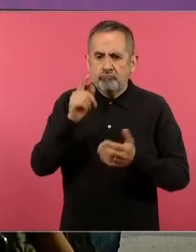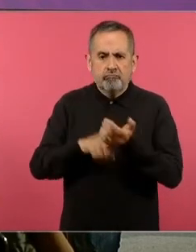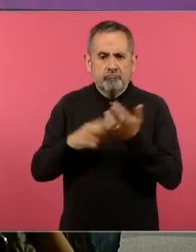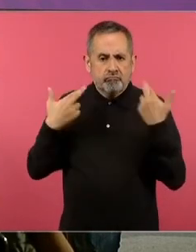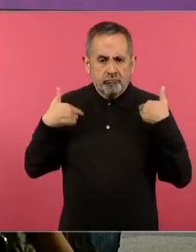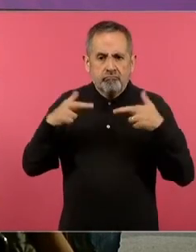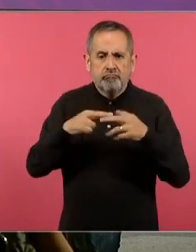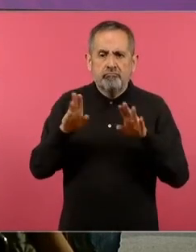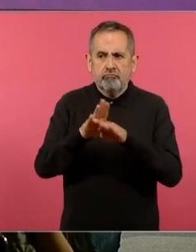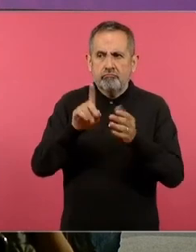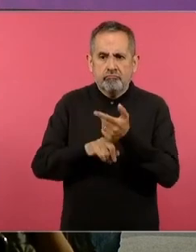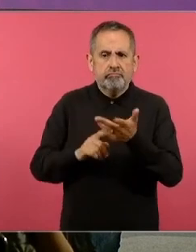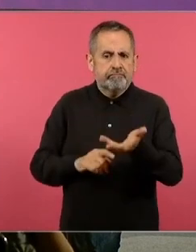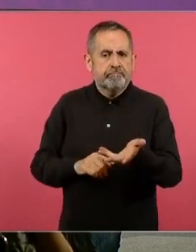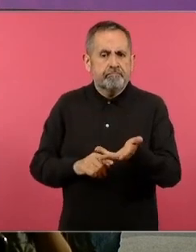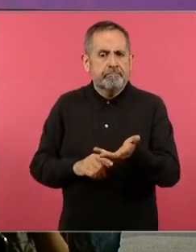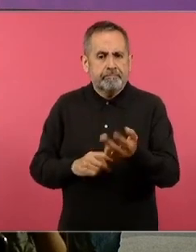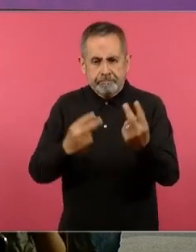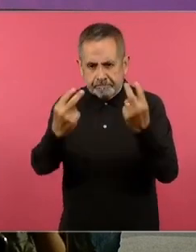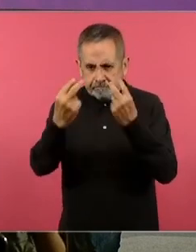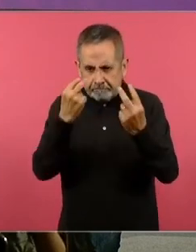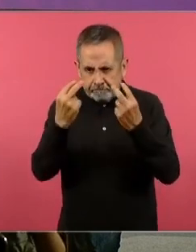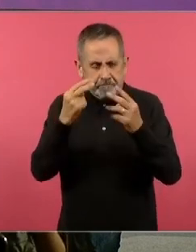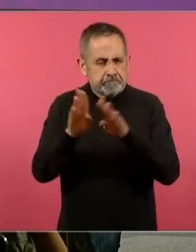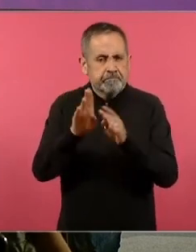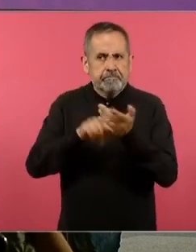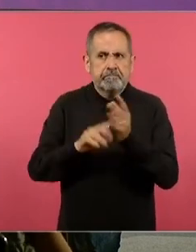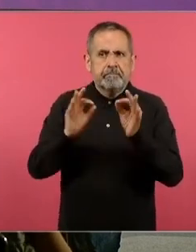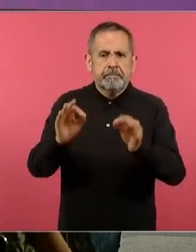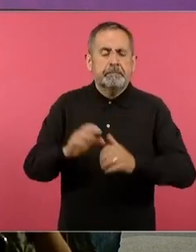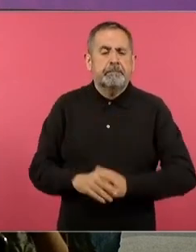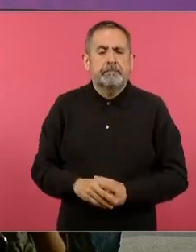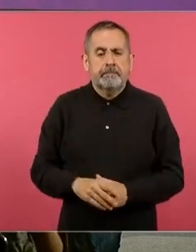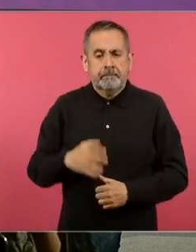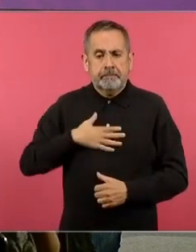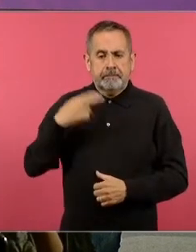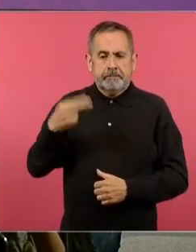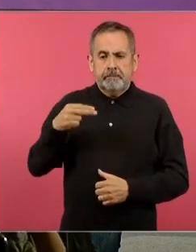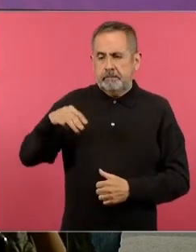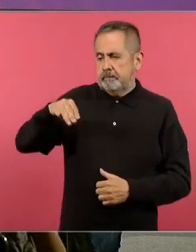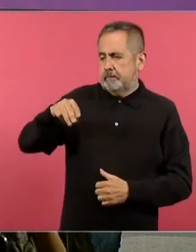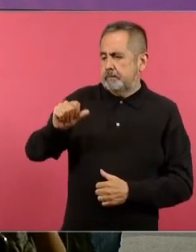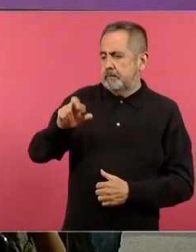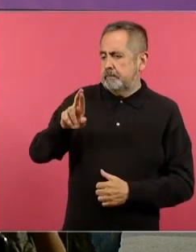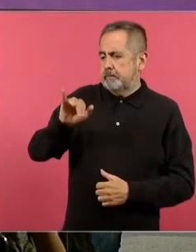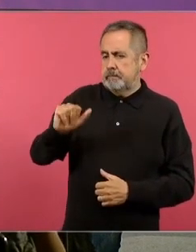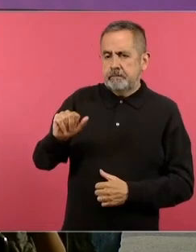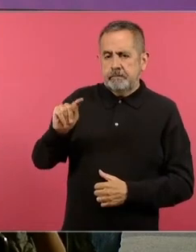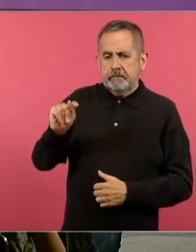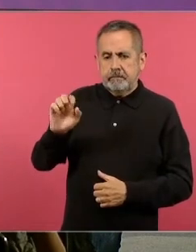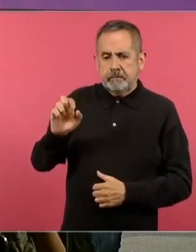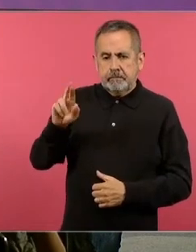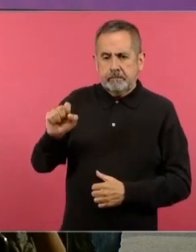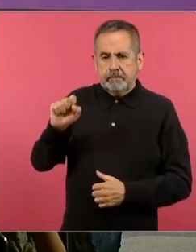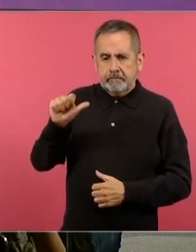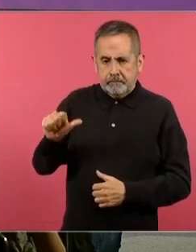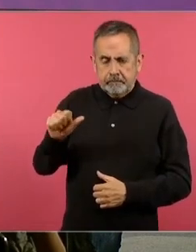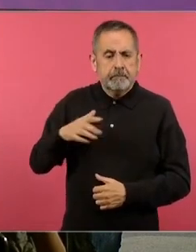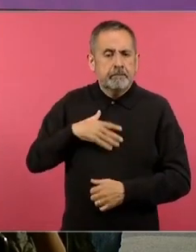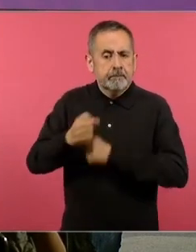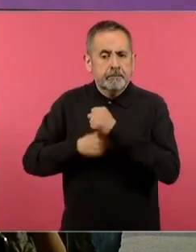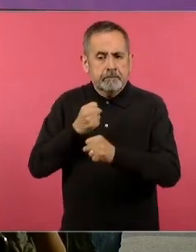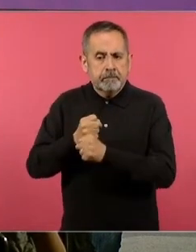docentes que nos ven o nos escuchan. Mi nombre es María Teresa Fuentes García, tengo 44